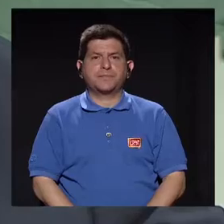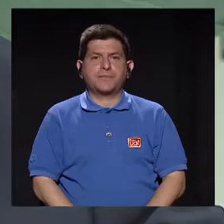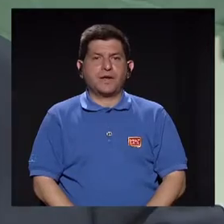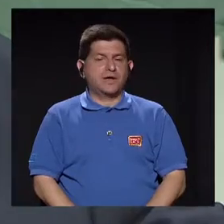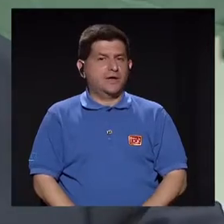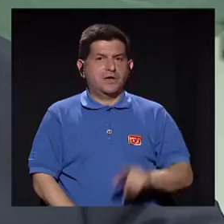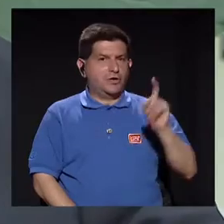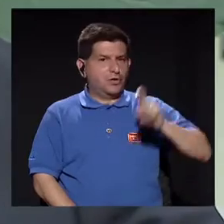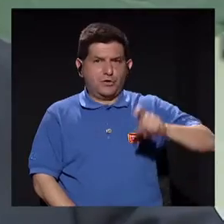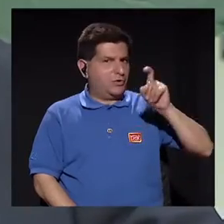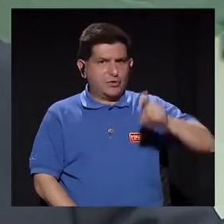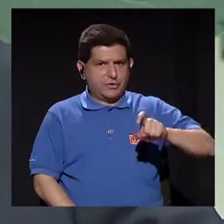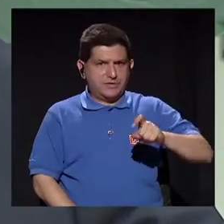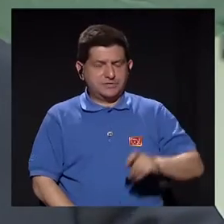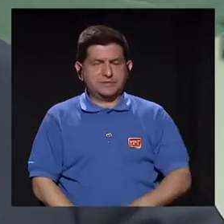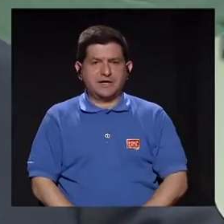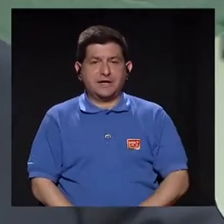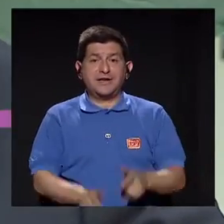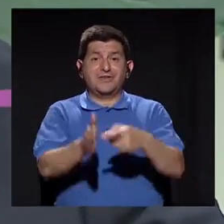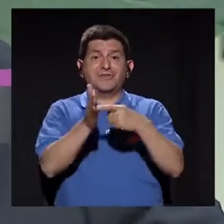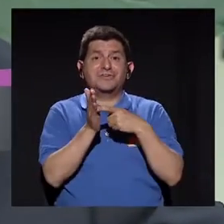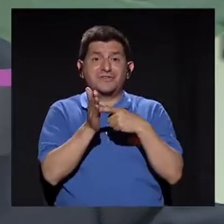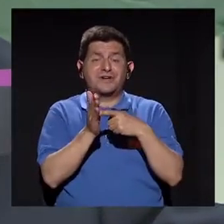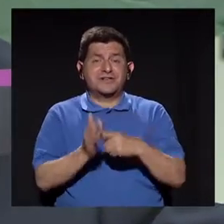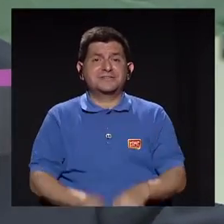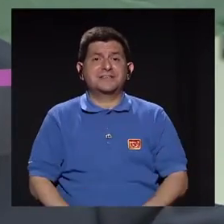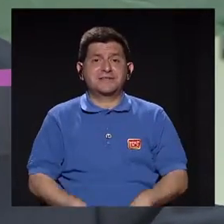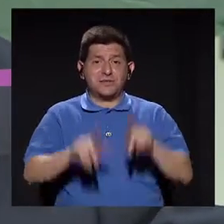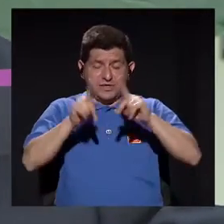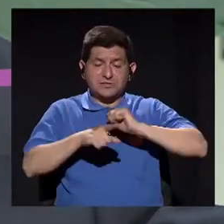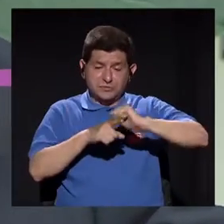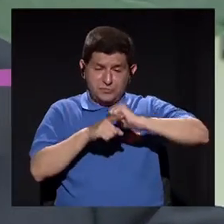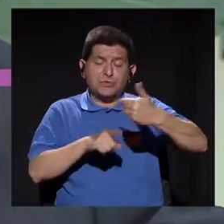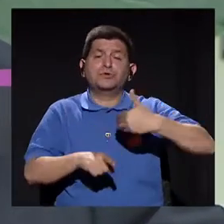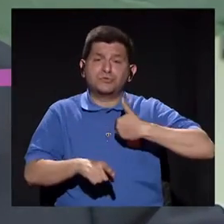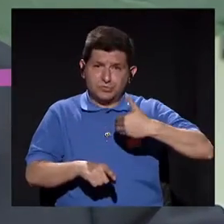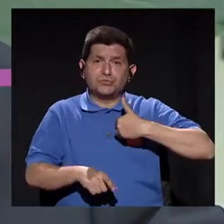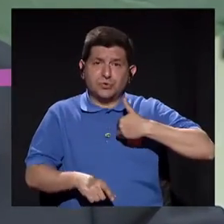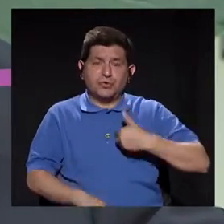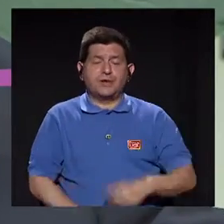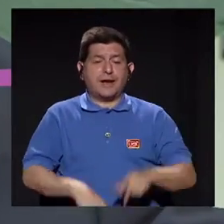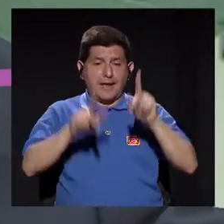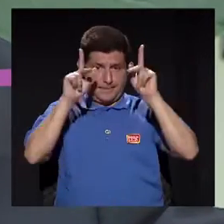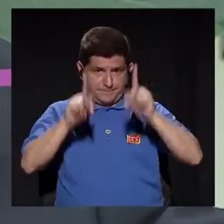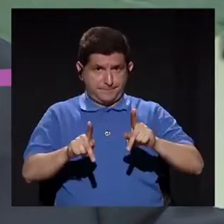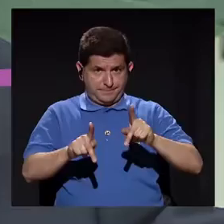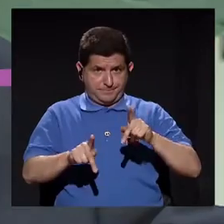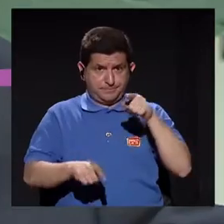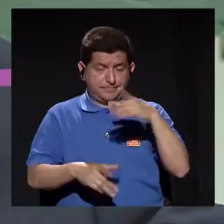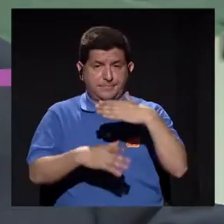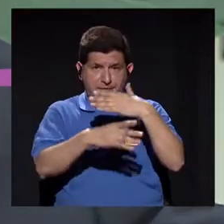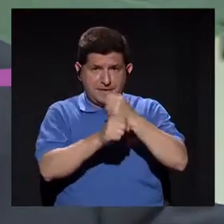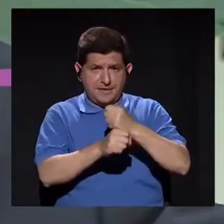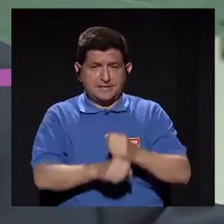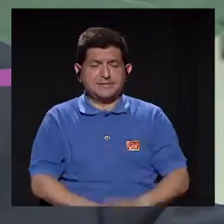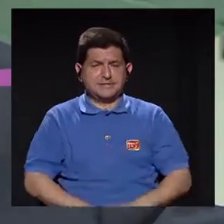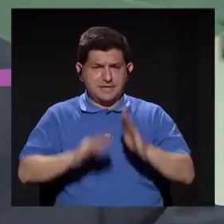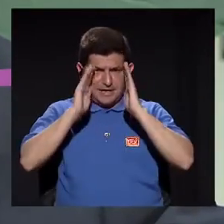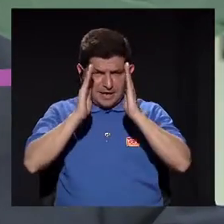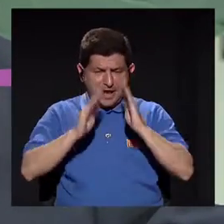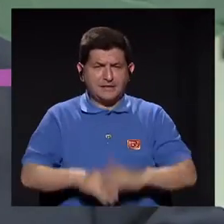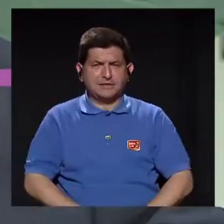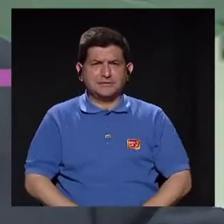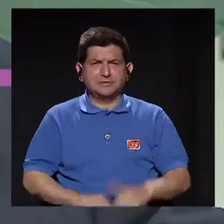No necesariamente en el sentido de que el requisito fundamental es estar entrenado. O sea, la persona que va a hacer un